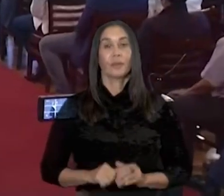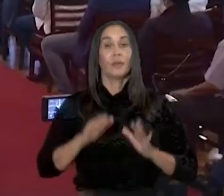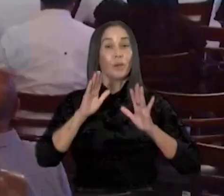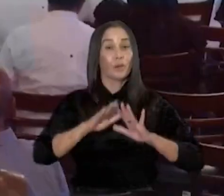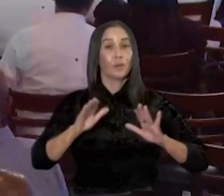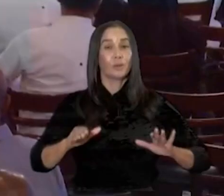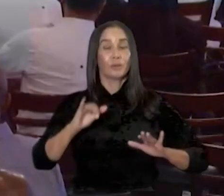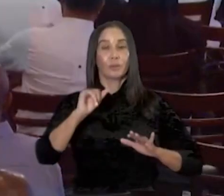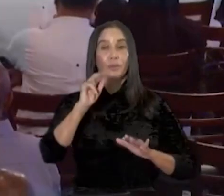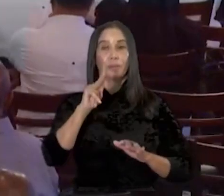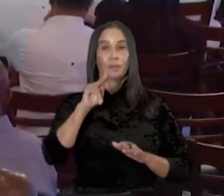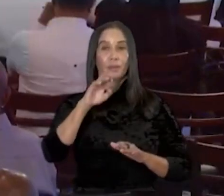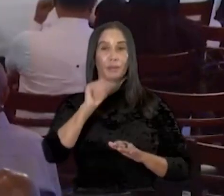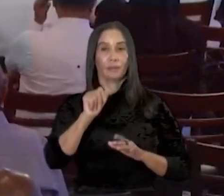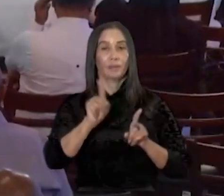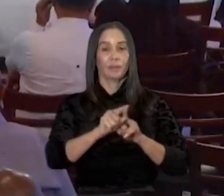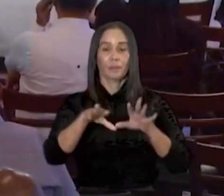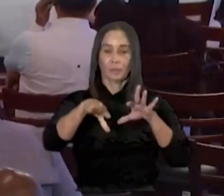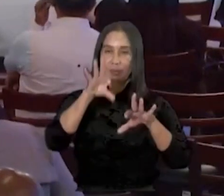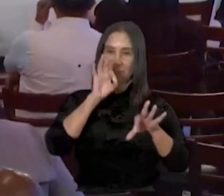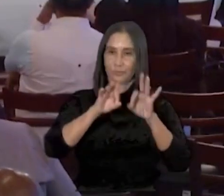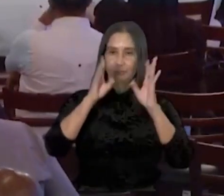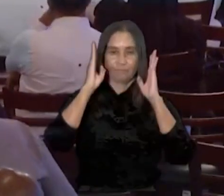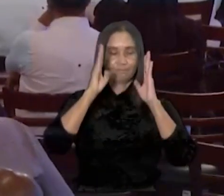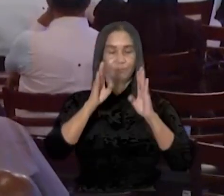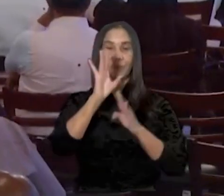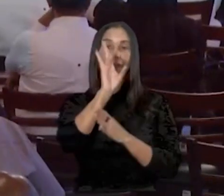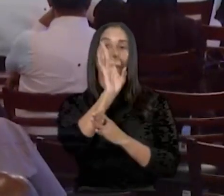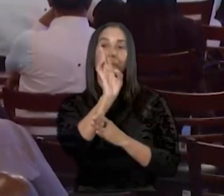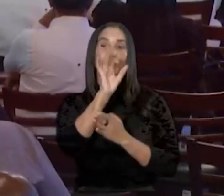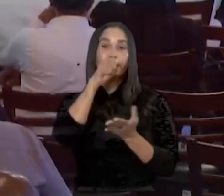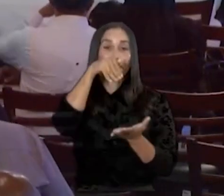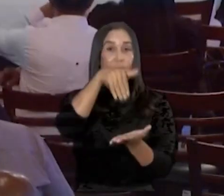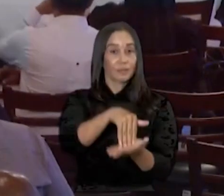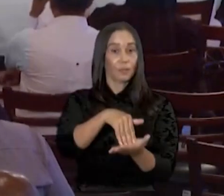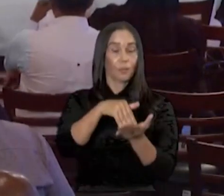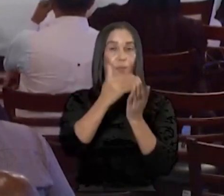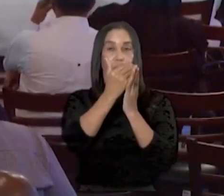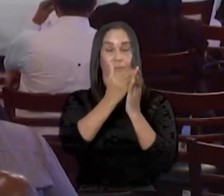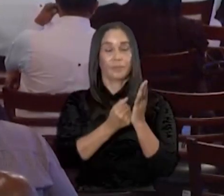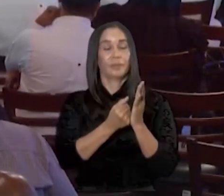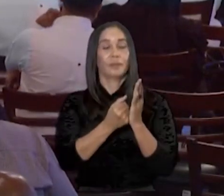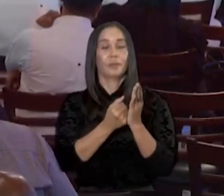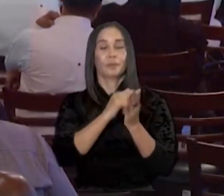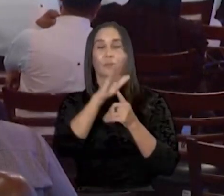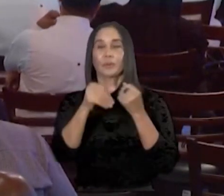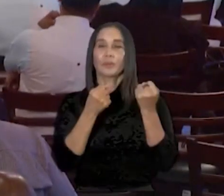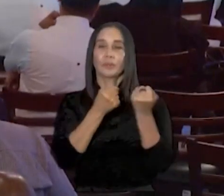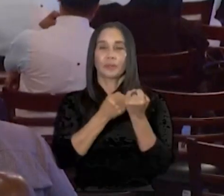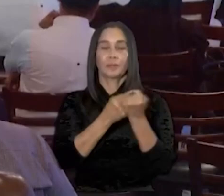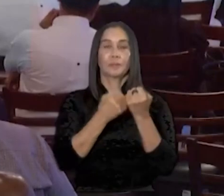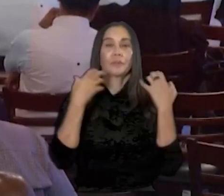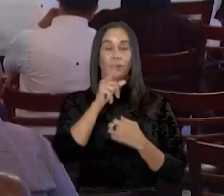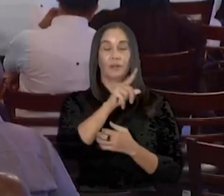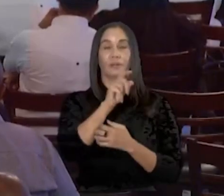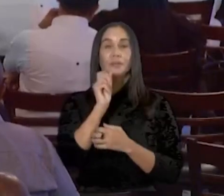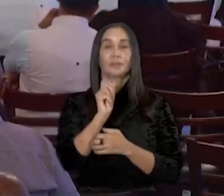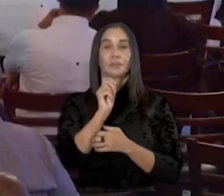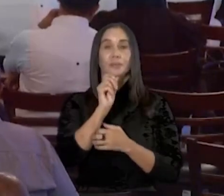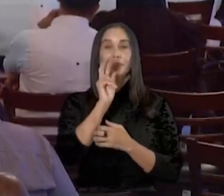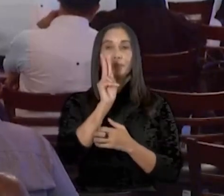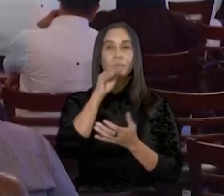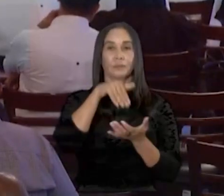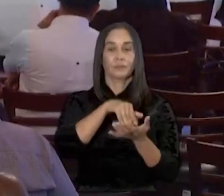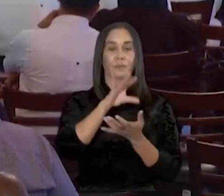de INAIPI que están atendidos y 75 mil pesos de ahorro por cada auxiliar auditivo. La salud vocal, 102